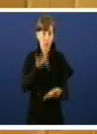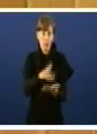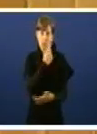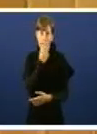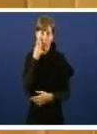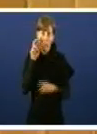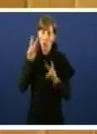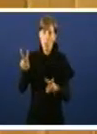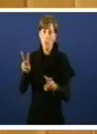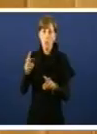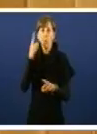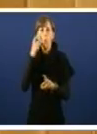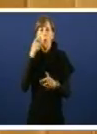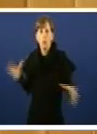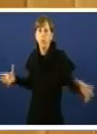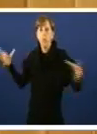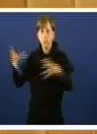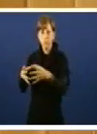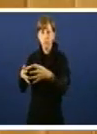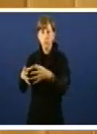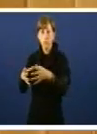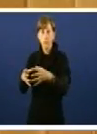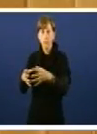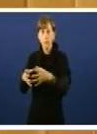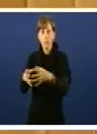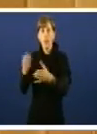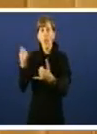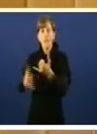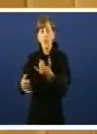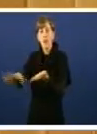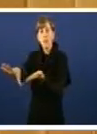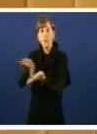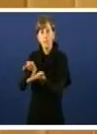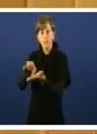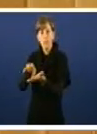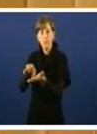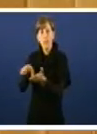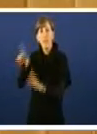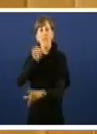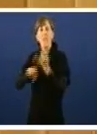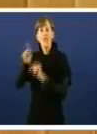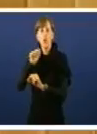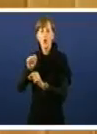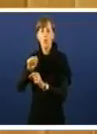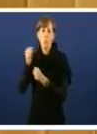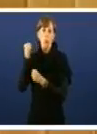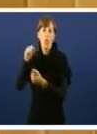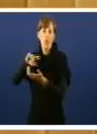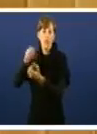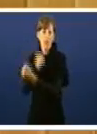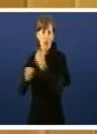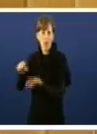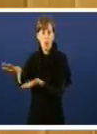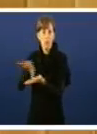concentración bancária, a un proceso de centralización do poder de decisión sobre o sistema financeiro e a un